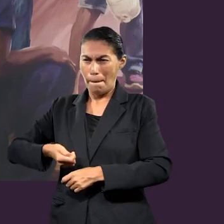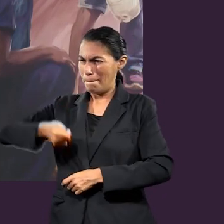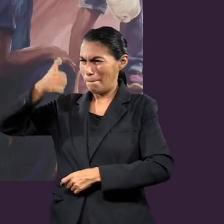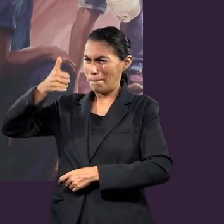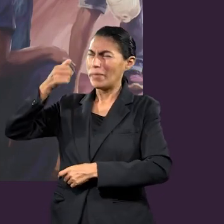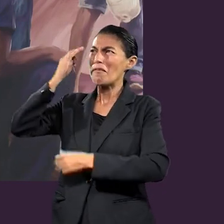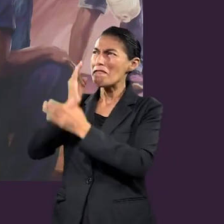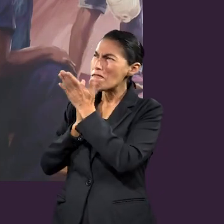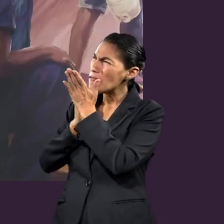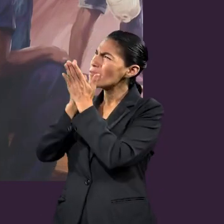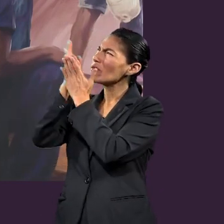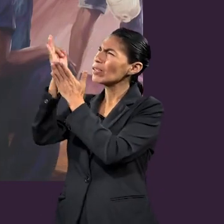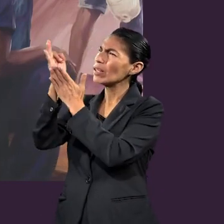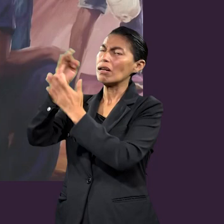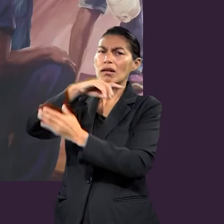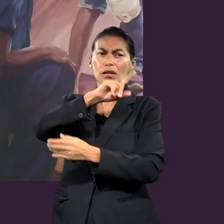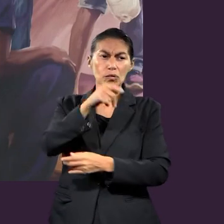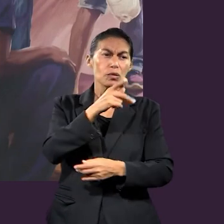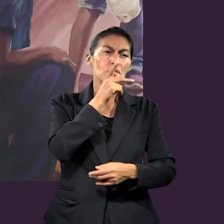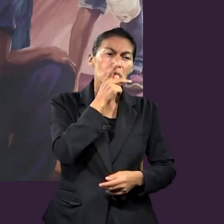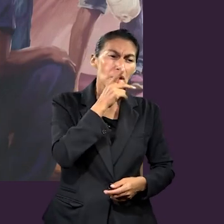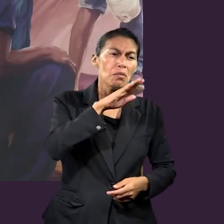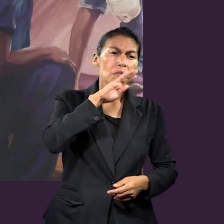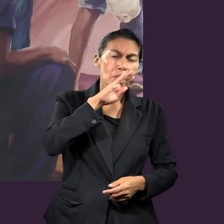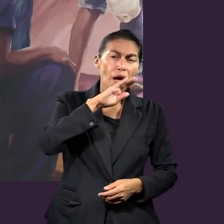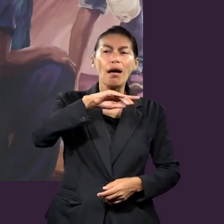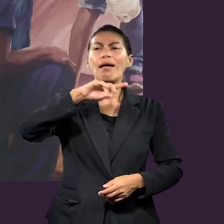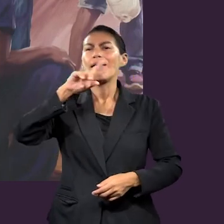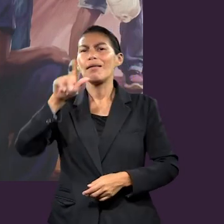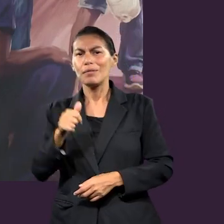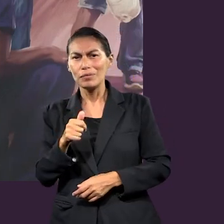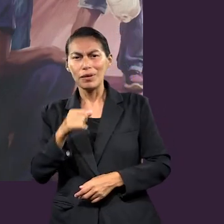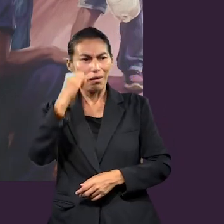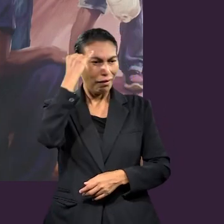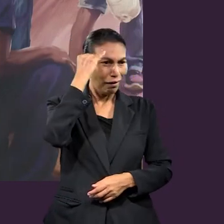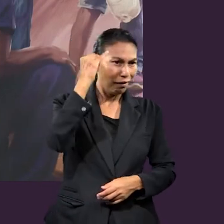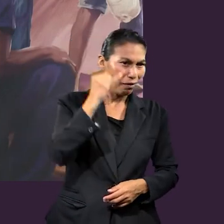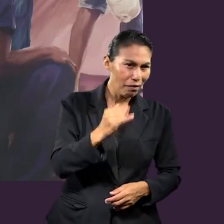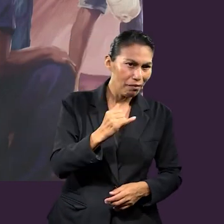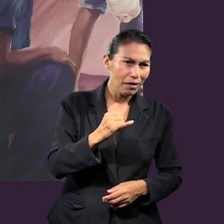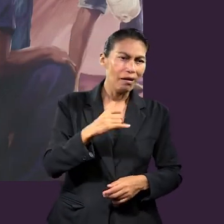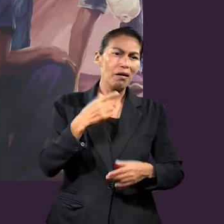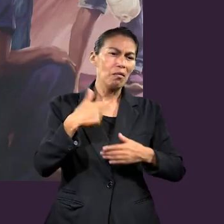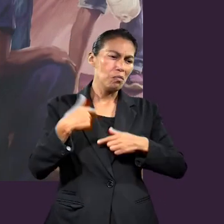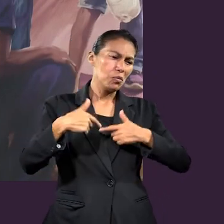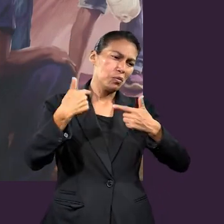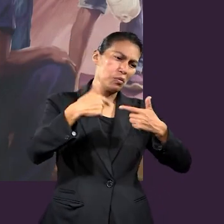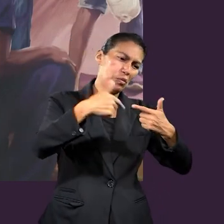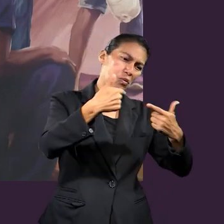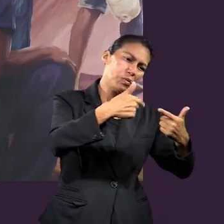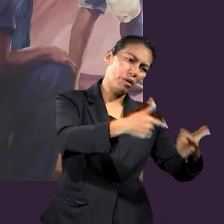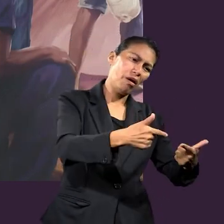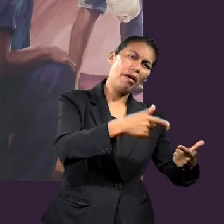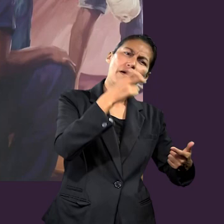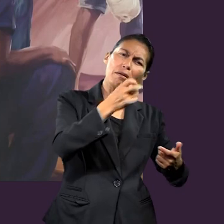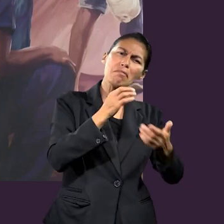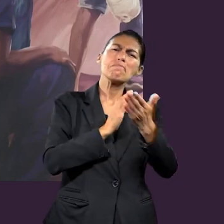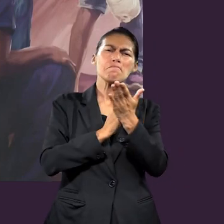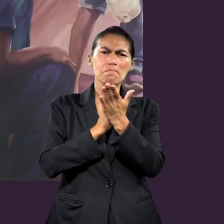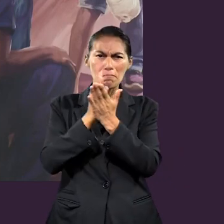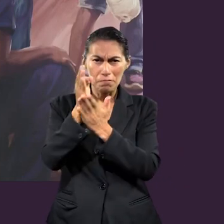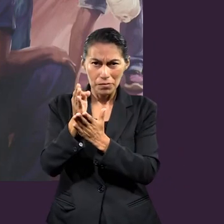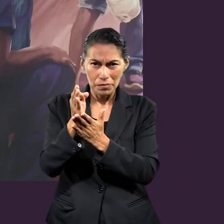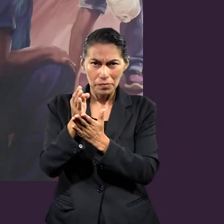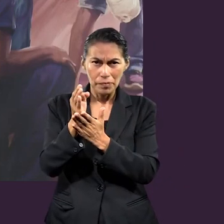lealtad a Él, después de esto, va que los padres, amos, esclavos, al relacionarnos en todo esto, vemos que realmente